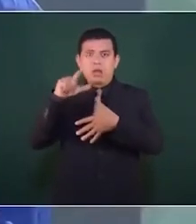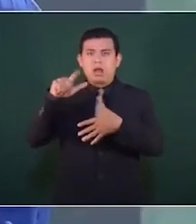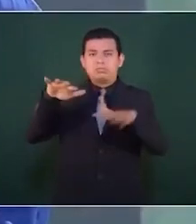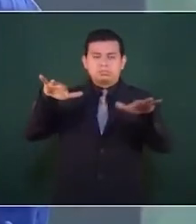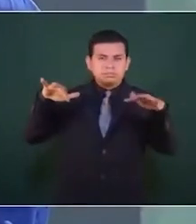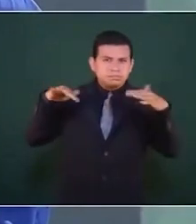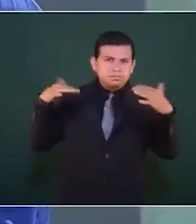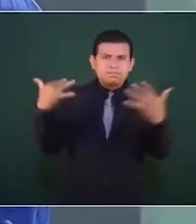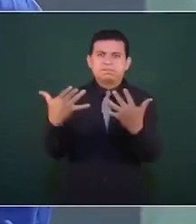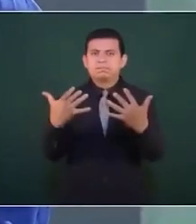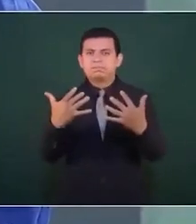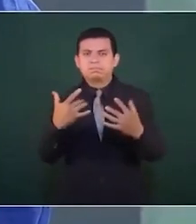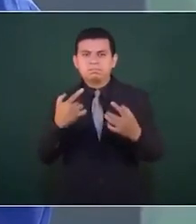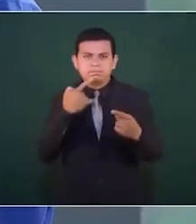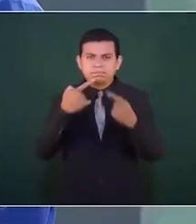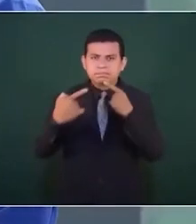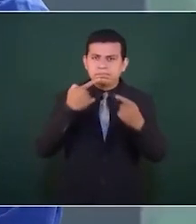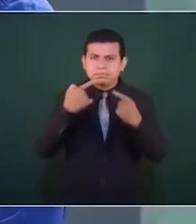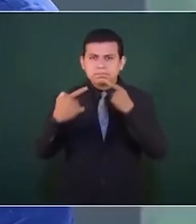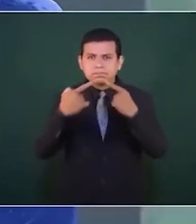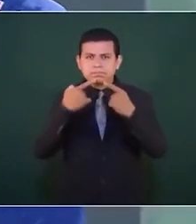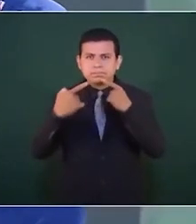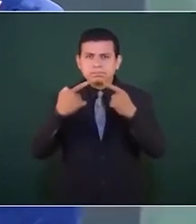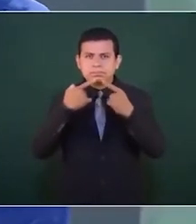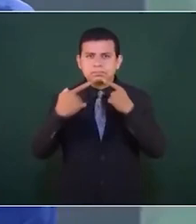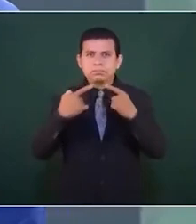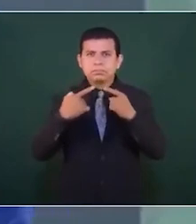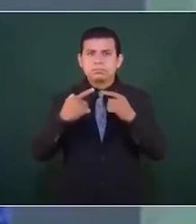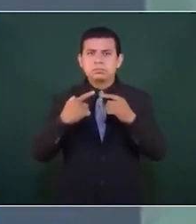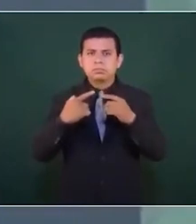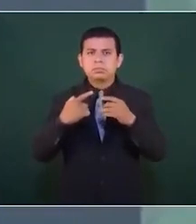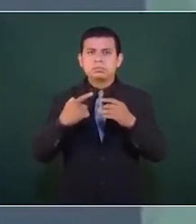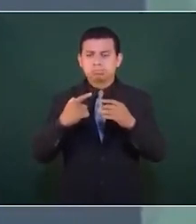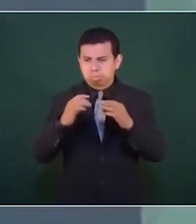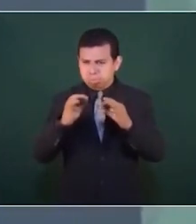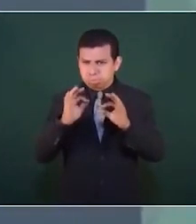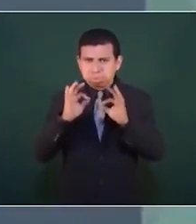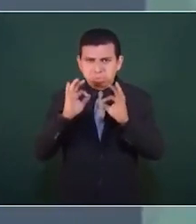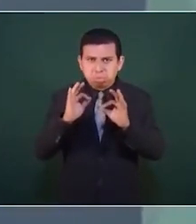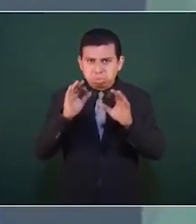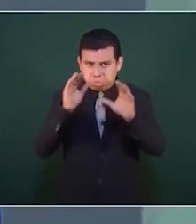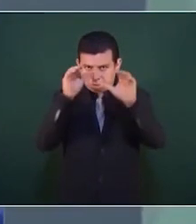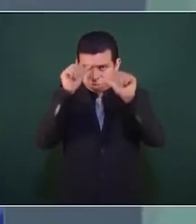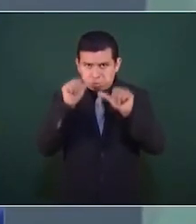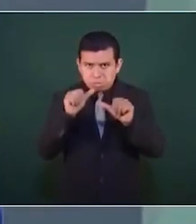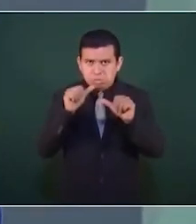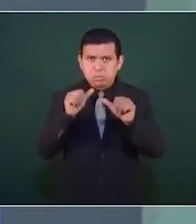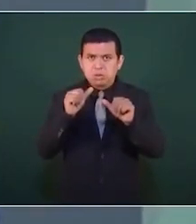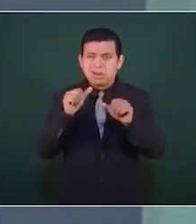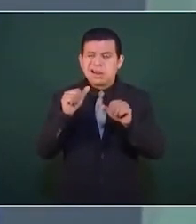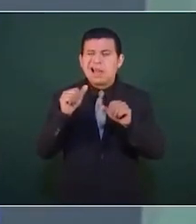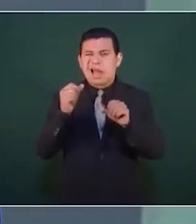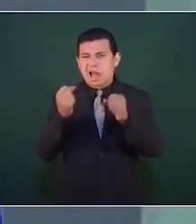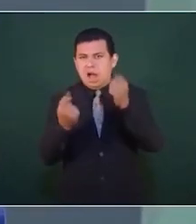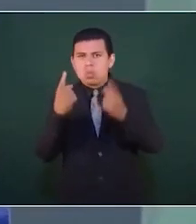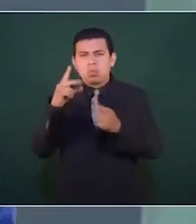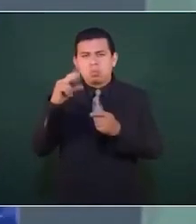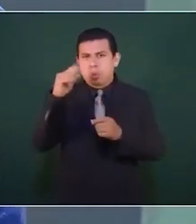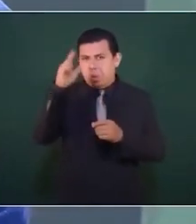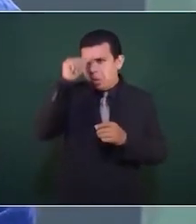un buen encuentro a pesar de las diferencias.